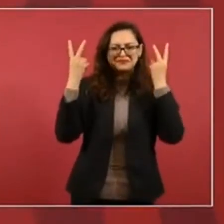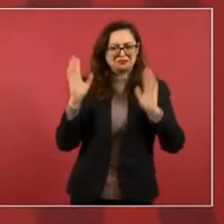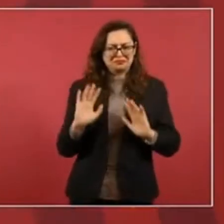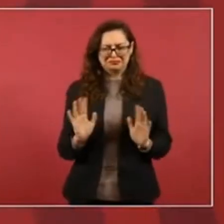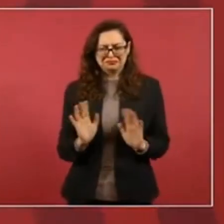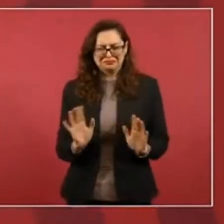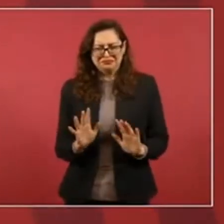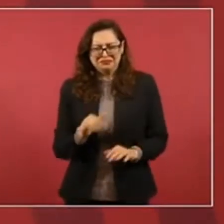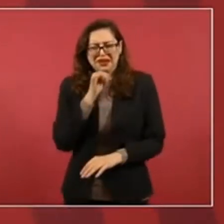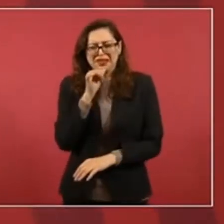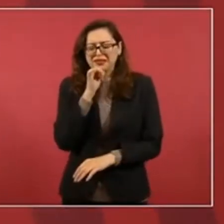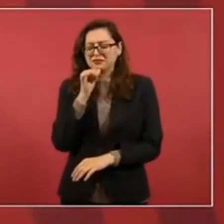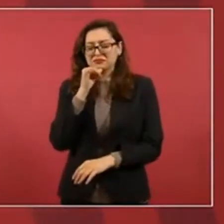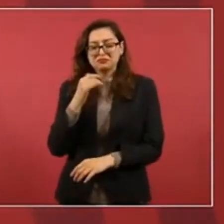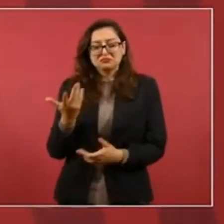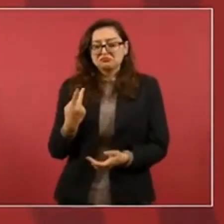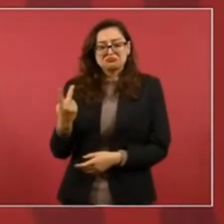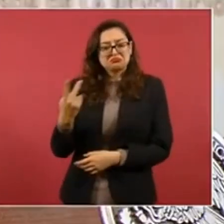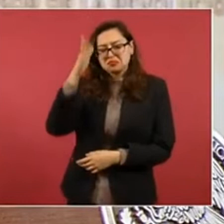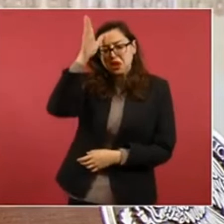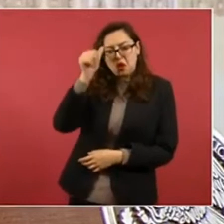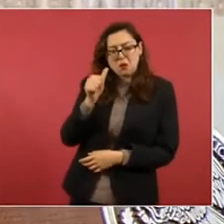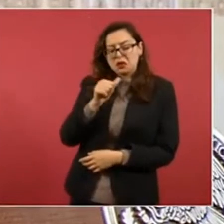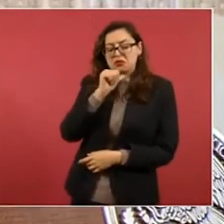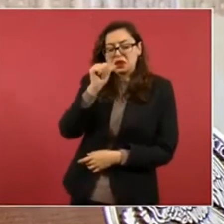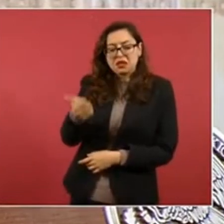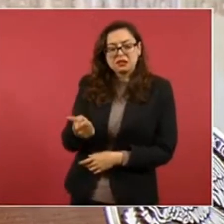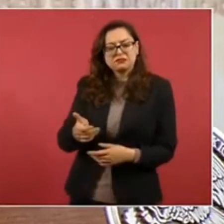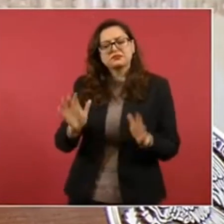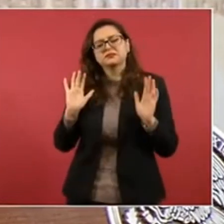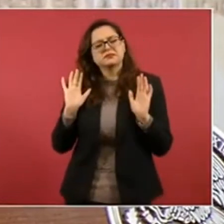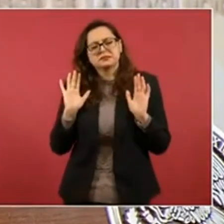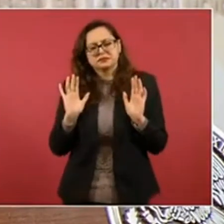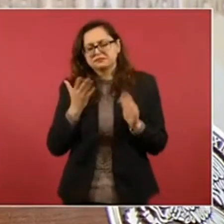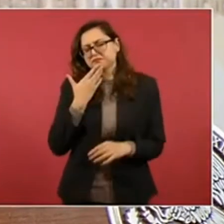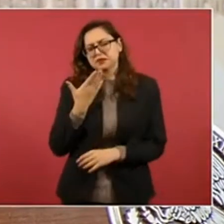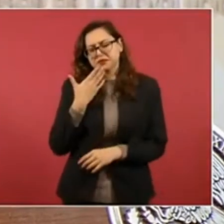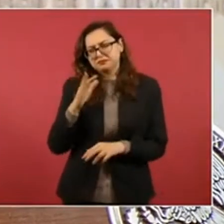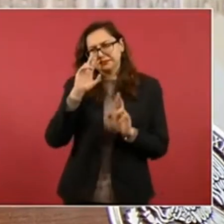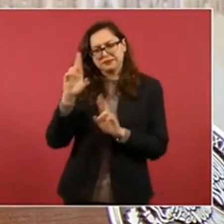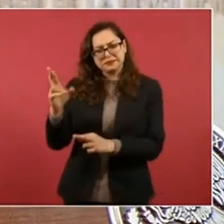ninguna diferencia. Él es una muy buena persona,